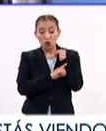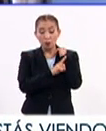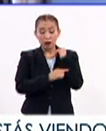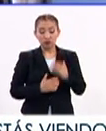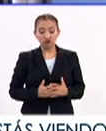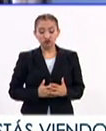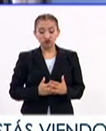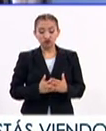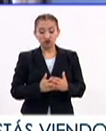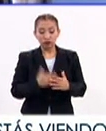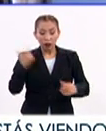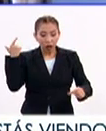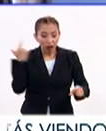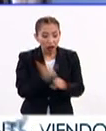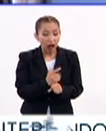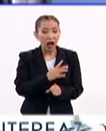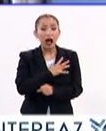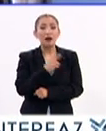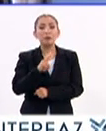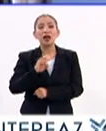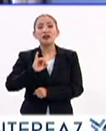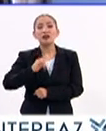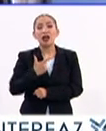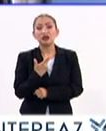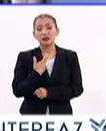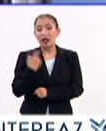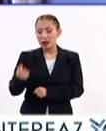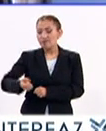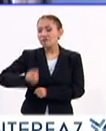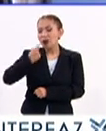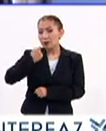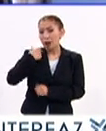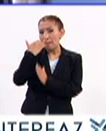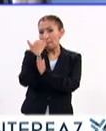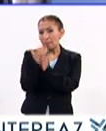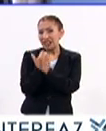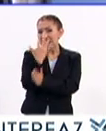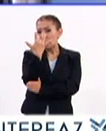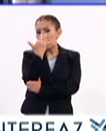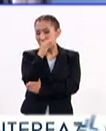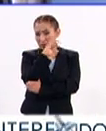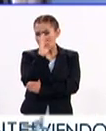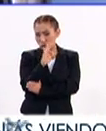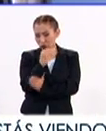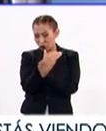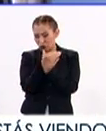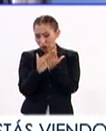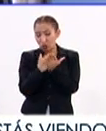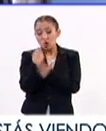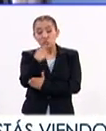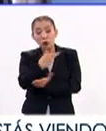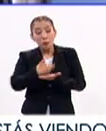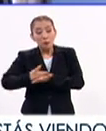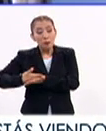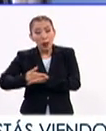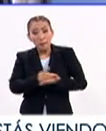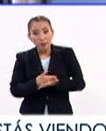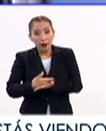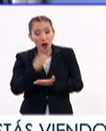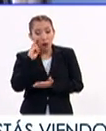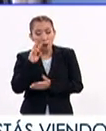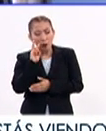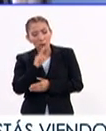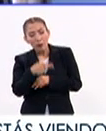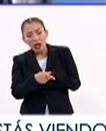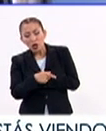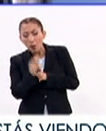se detectó, hubo oportunidad a que bajara su carga viral a menos de 50 copias, sus bebés se trataron de bajo